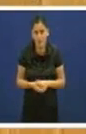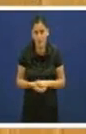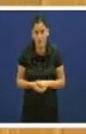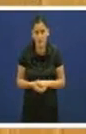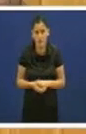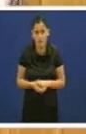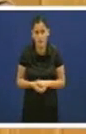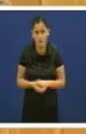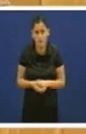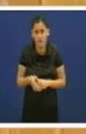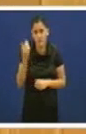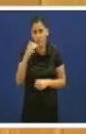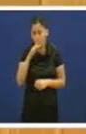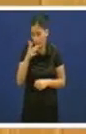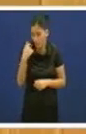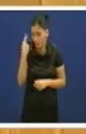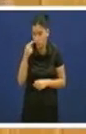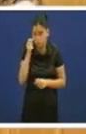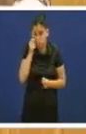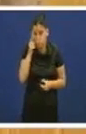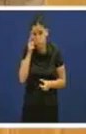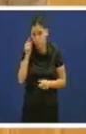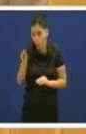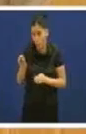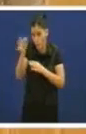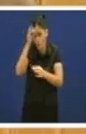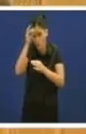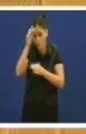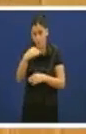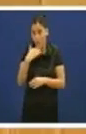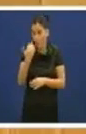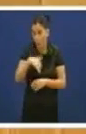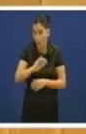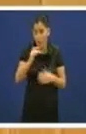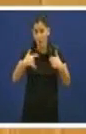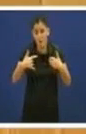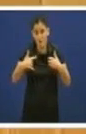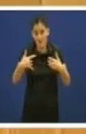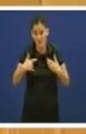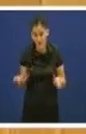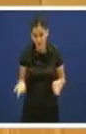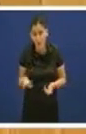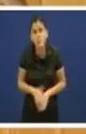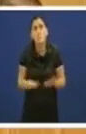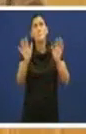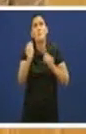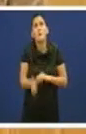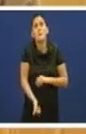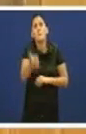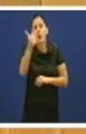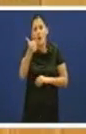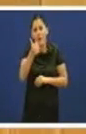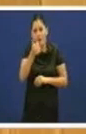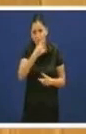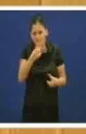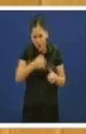Xa estamos vendo as medidas que vostedes. Algúnas as estamos padecendo aquí, e máis que veñen de camiño. Pero, en